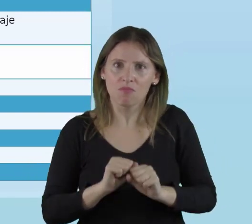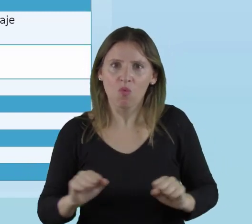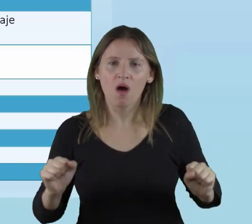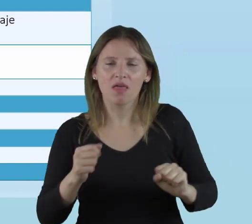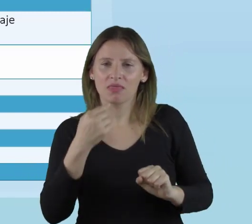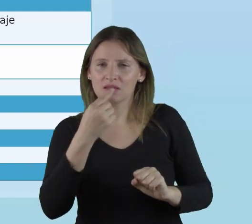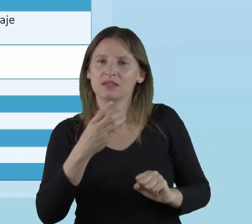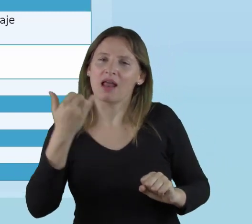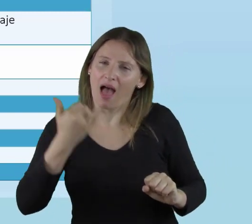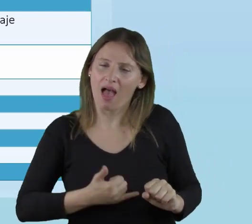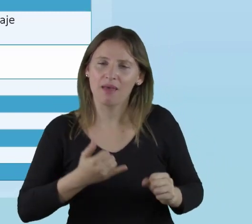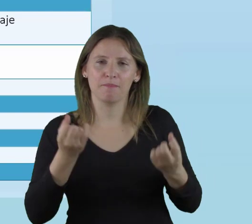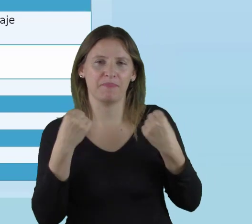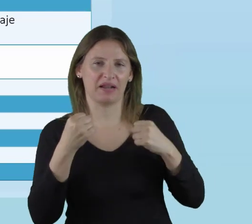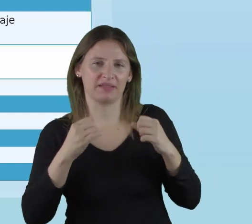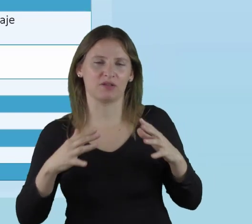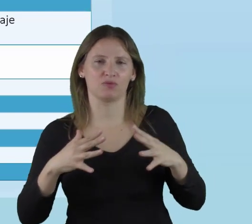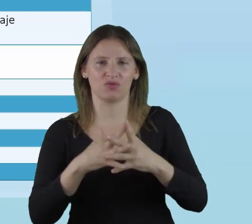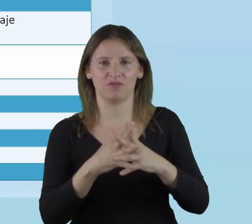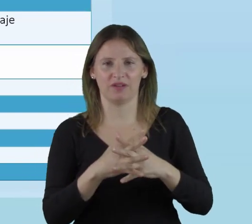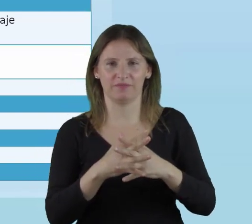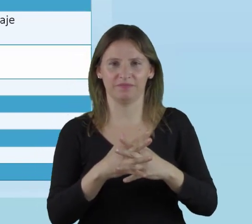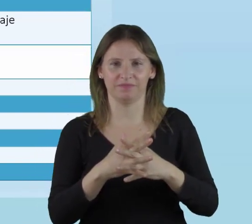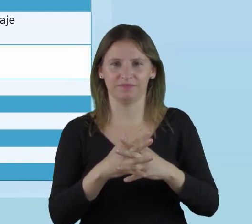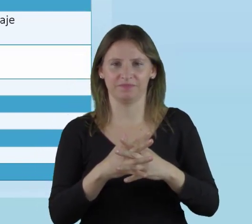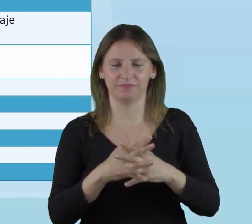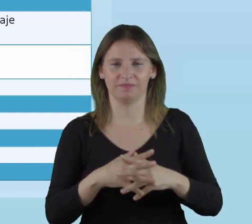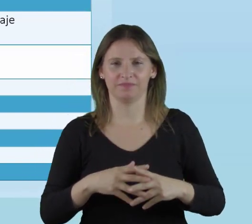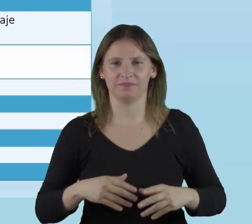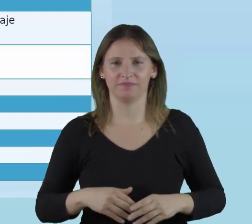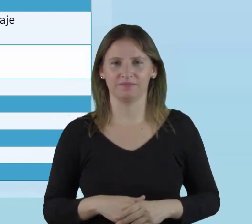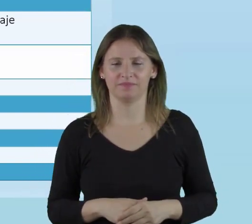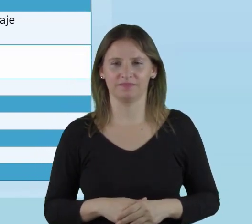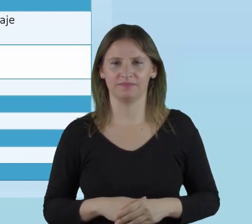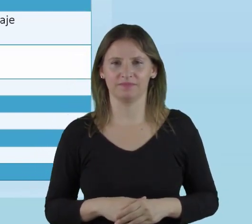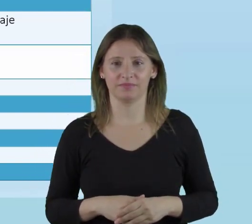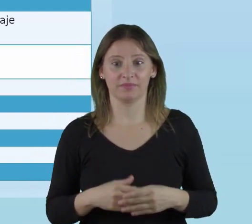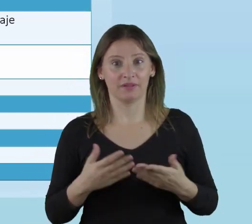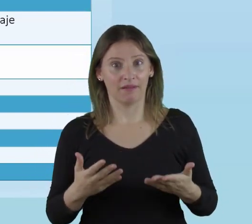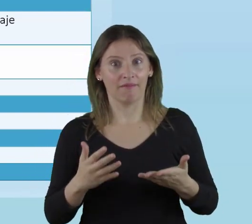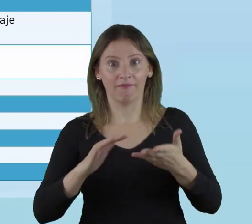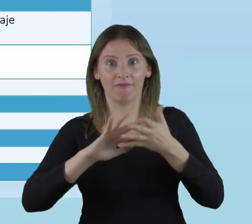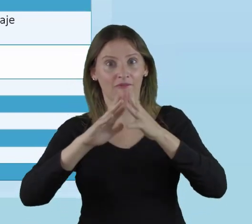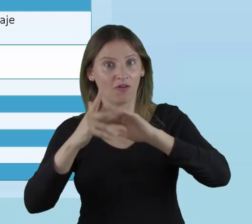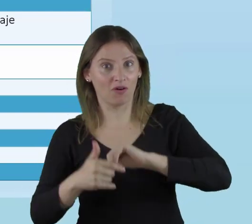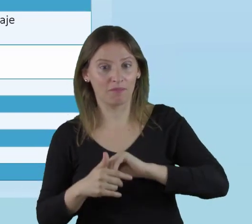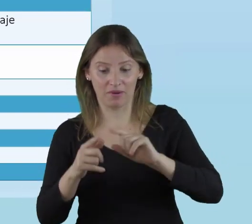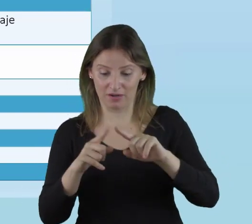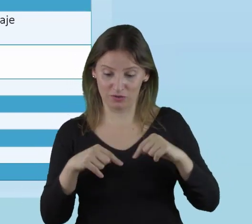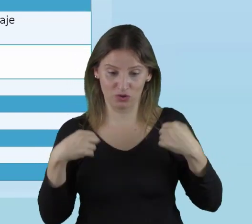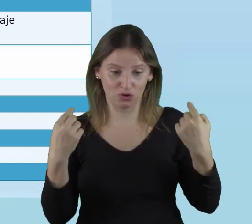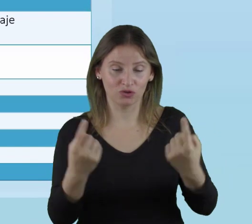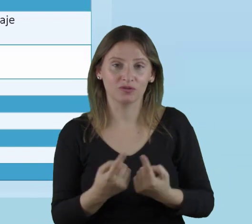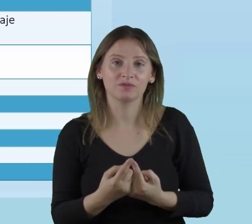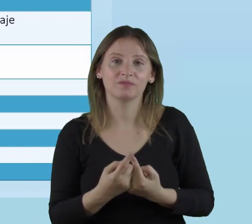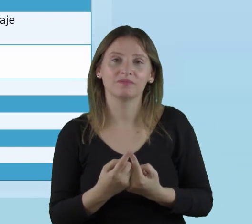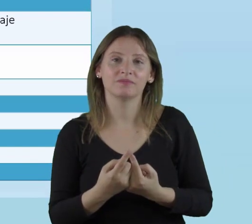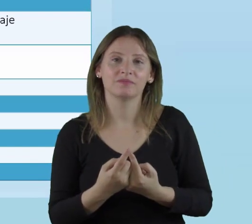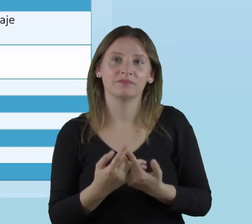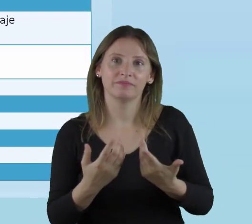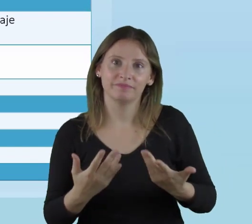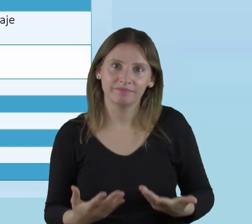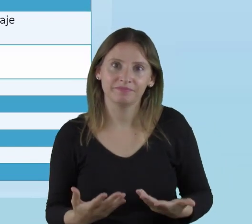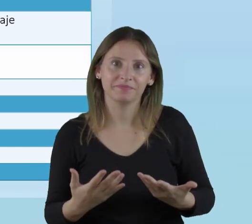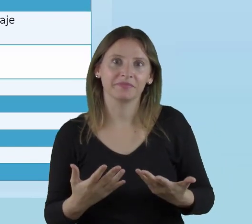De esta forma,